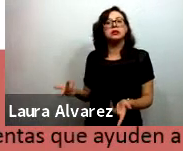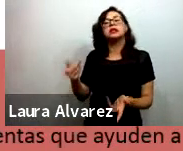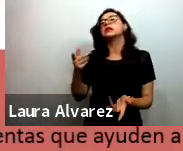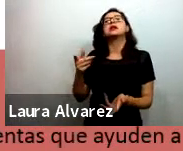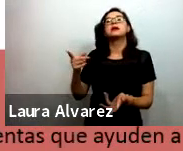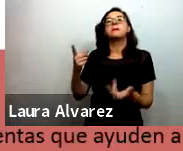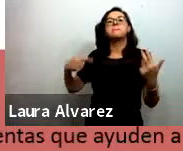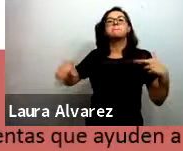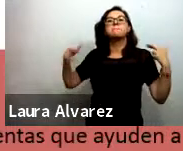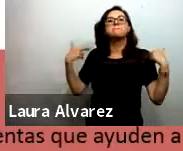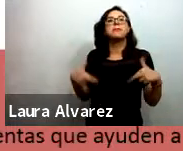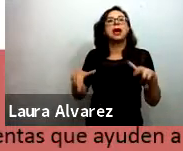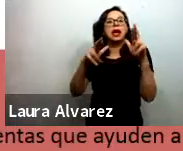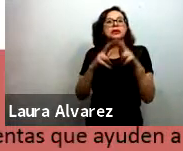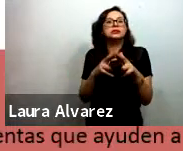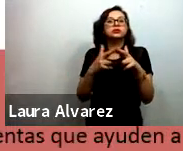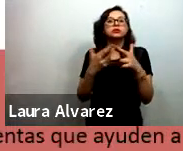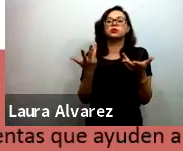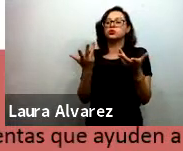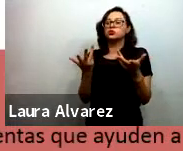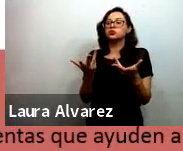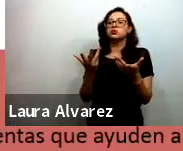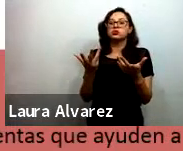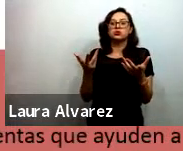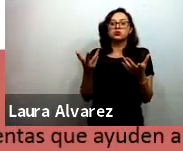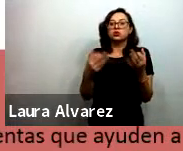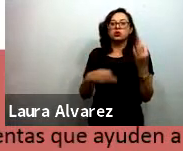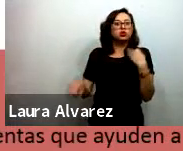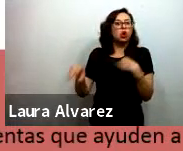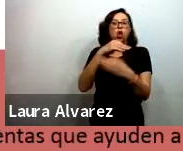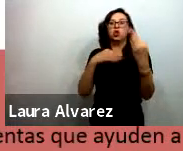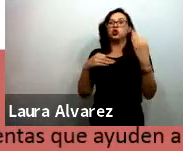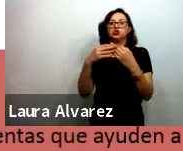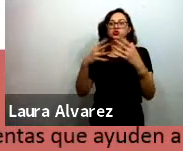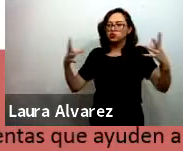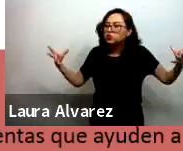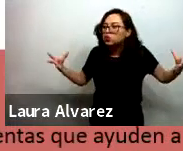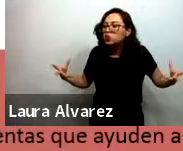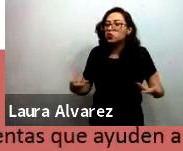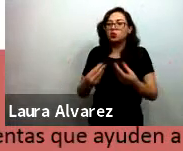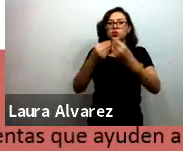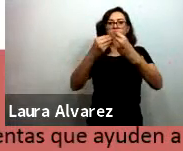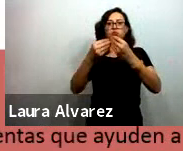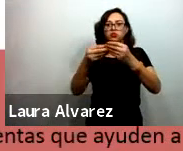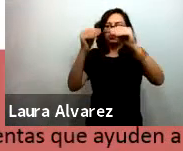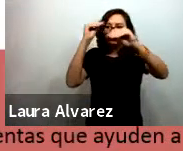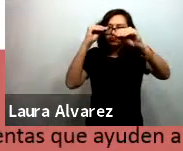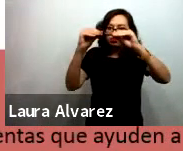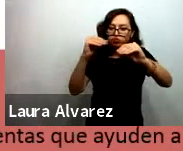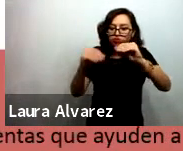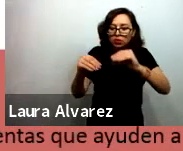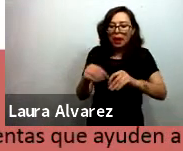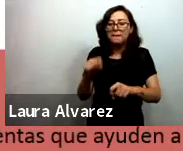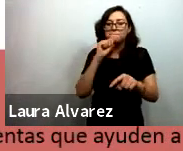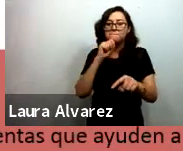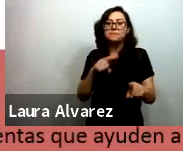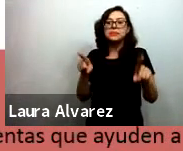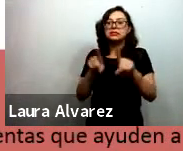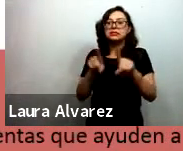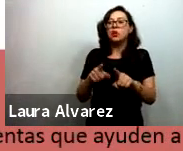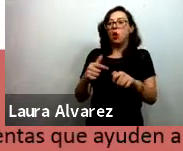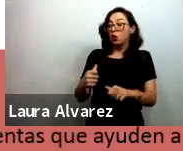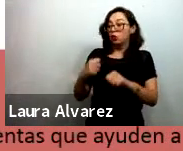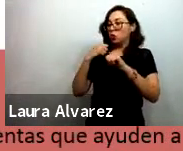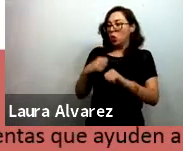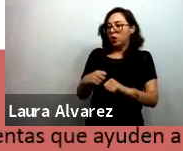y a través de una de las secciones de nuestro sitio estamos creando un consejo consultivo de autoridades educativas porque nos